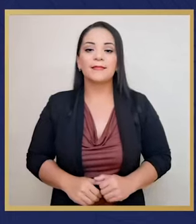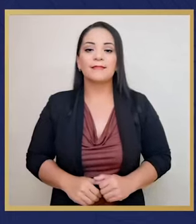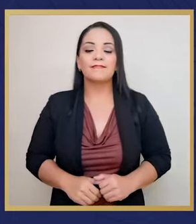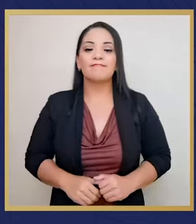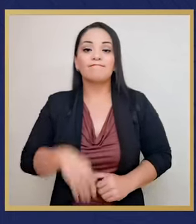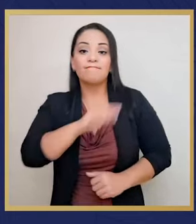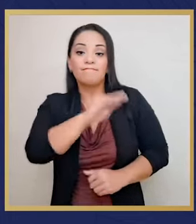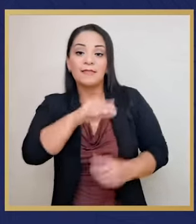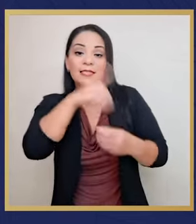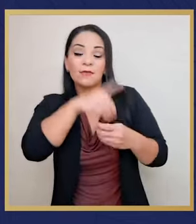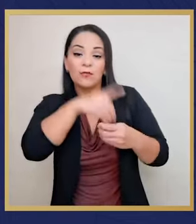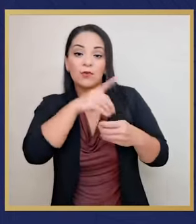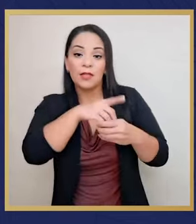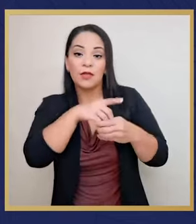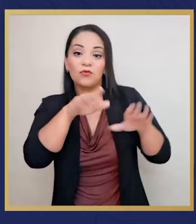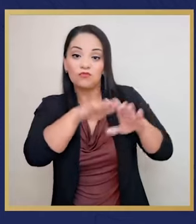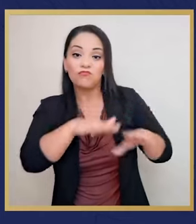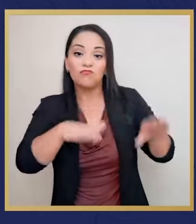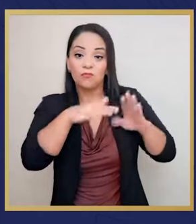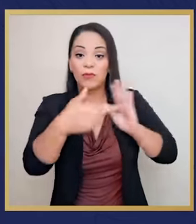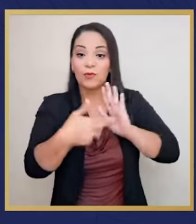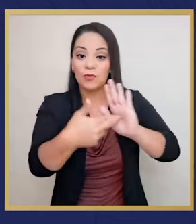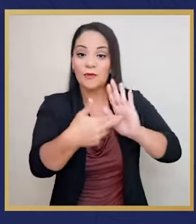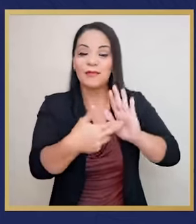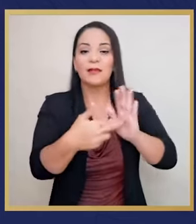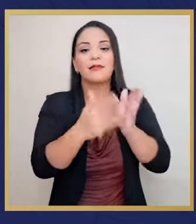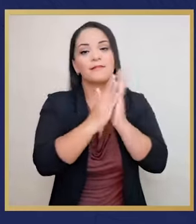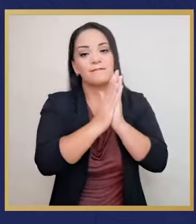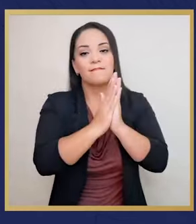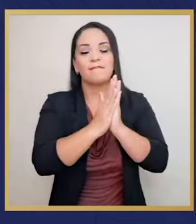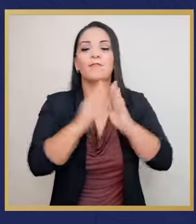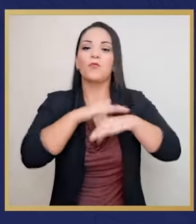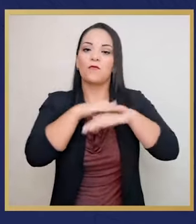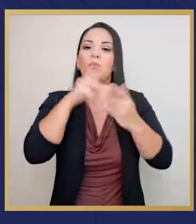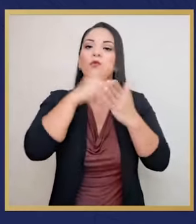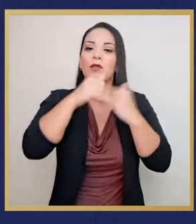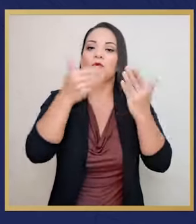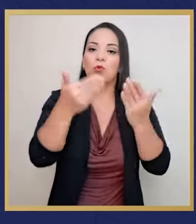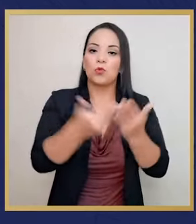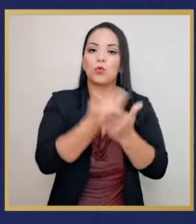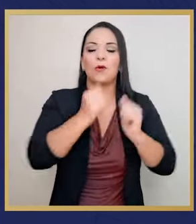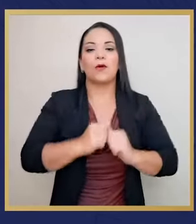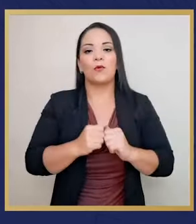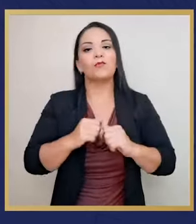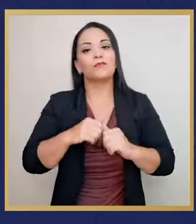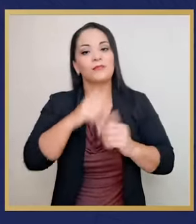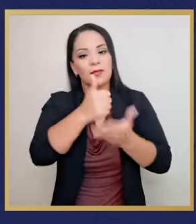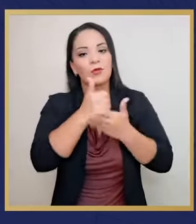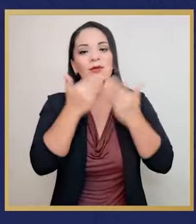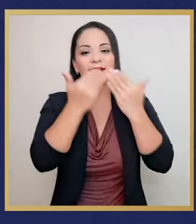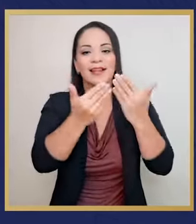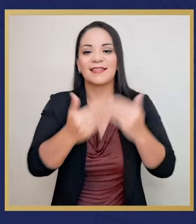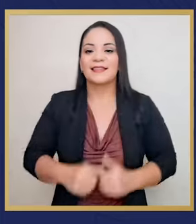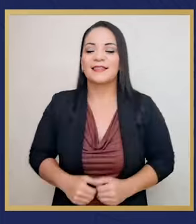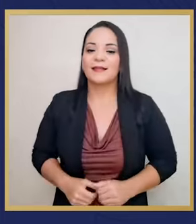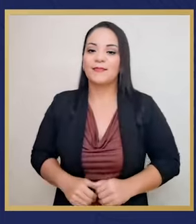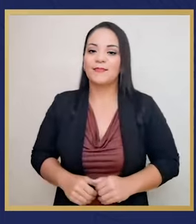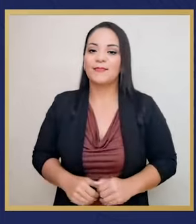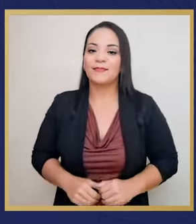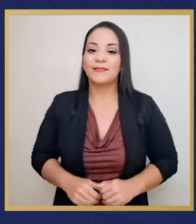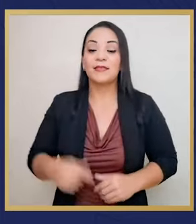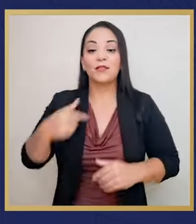Y a los señores diputados de esta región les pido que nos representen con el proyecto nuevo del río Machuca, por favor. Gracias.